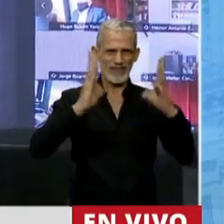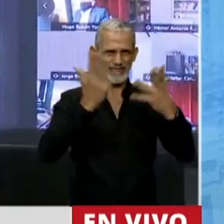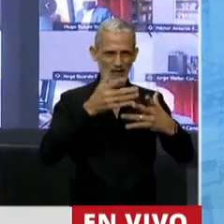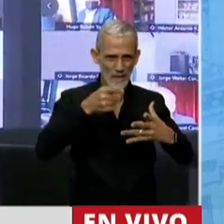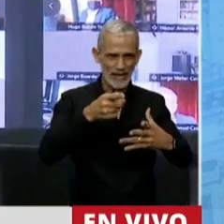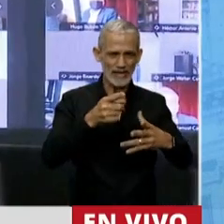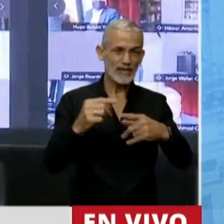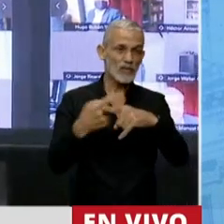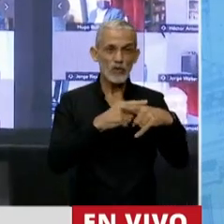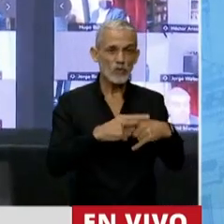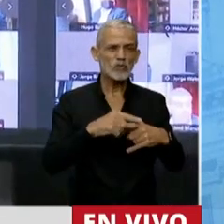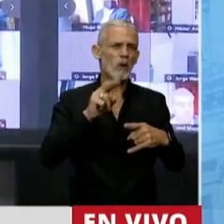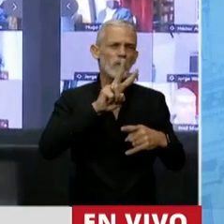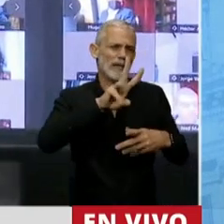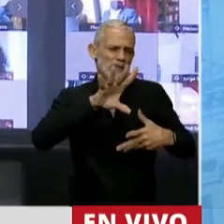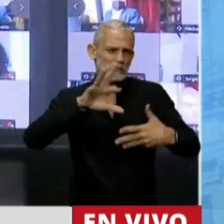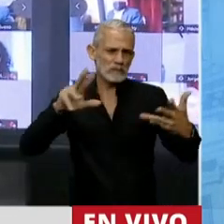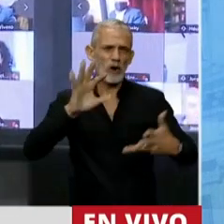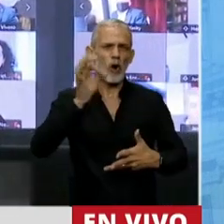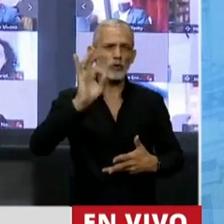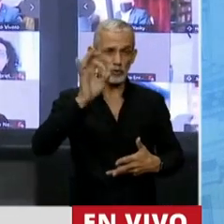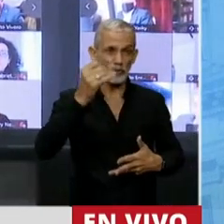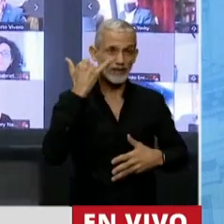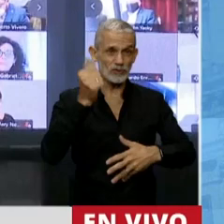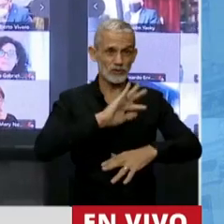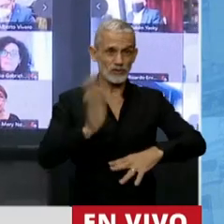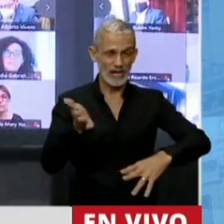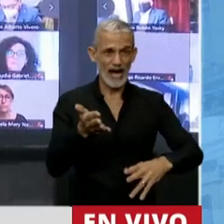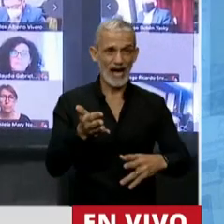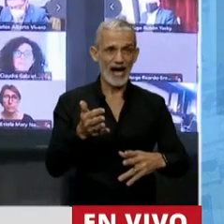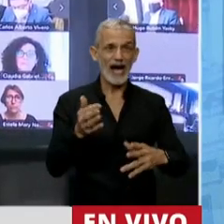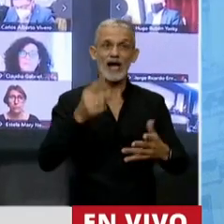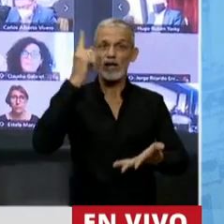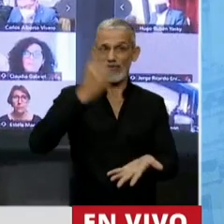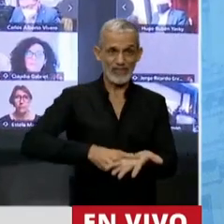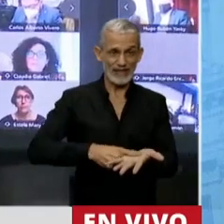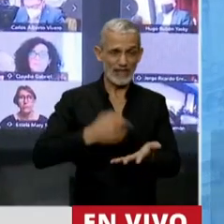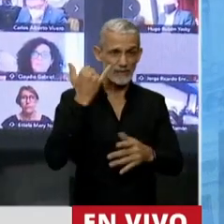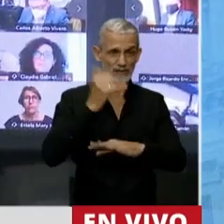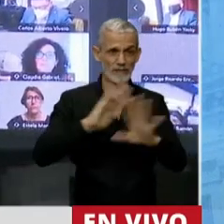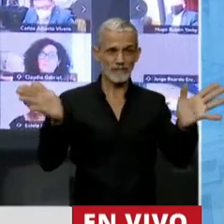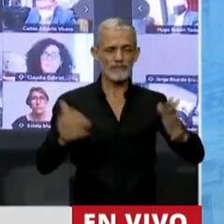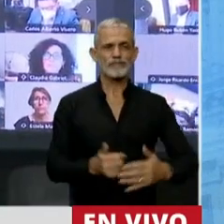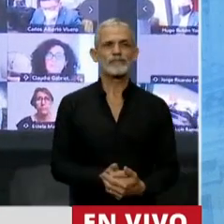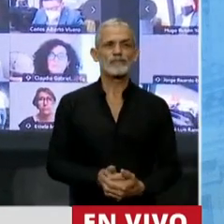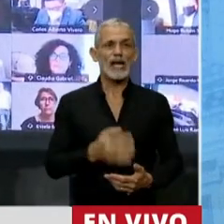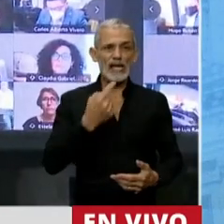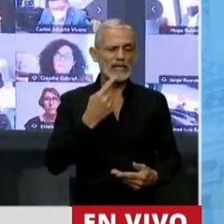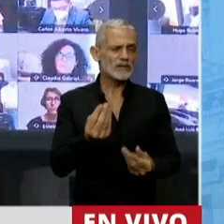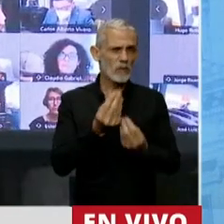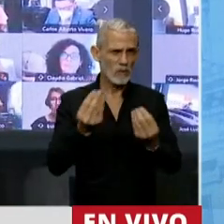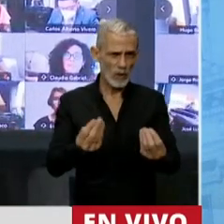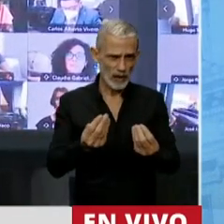discutido el 20 y pico de octubre cuando definitivamente se dictaminó. Y decimos esto,